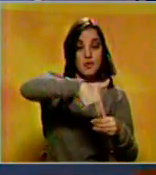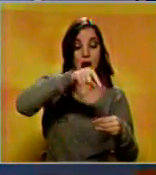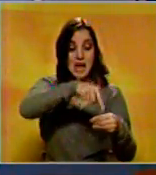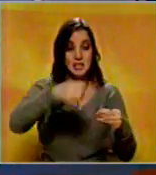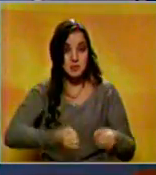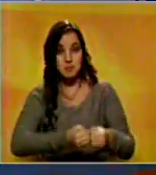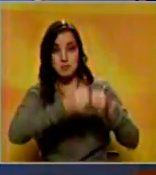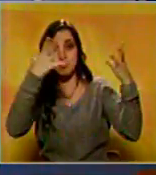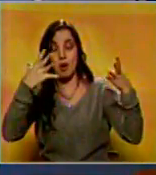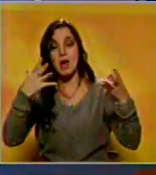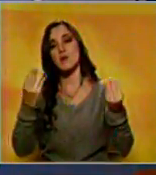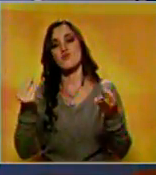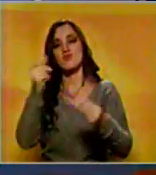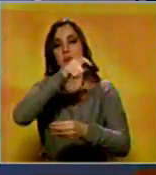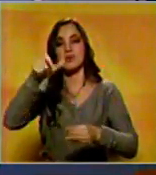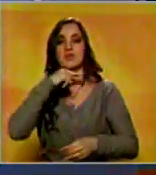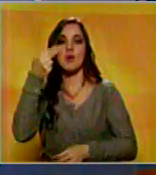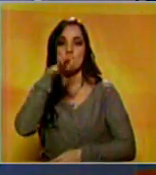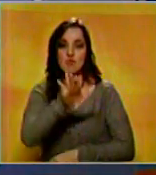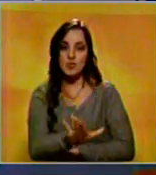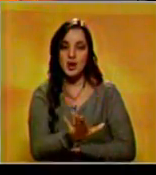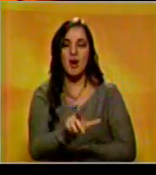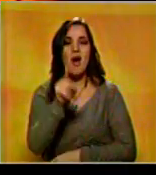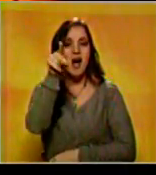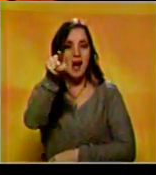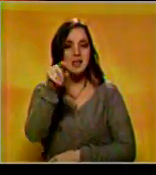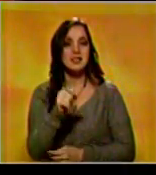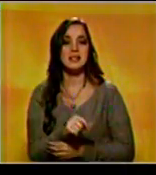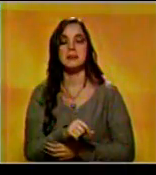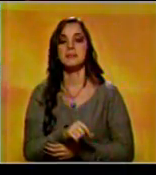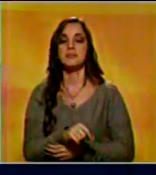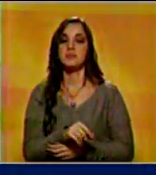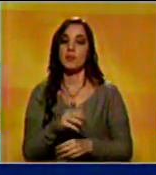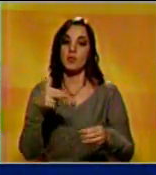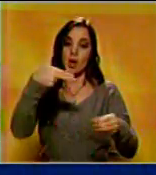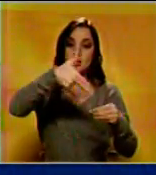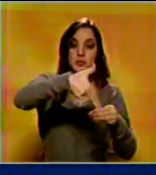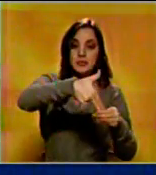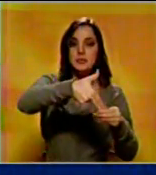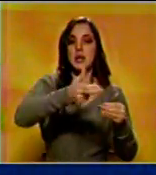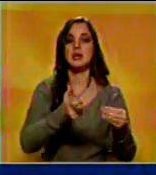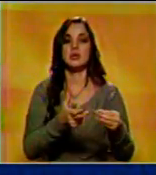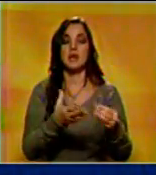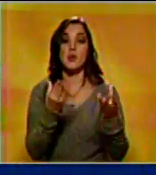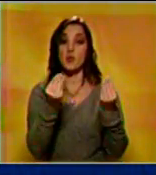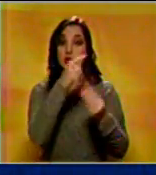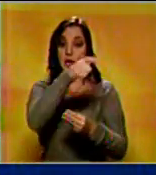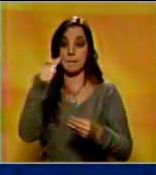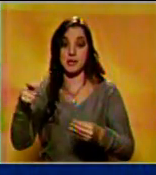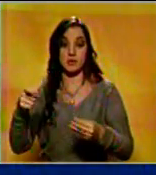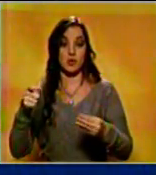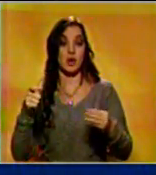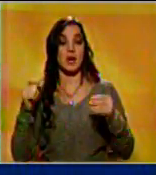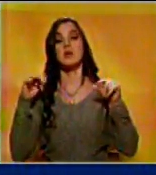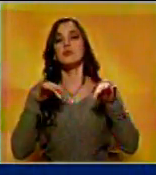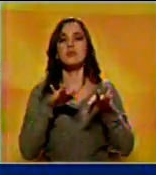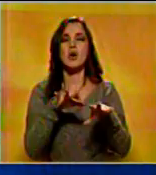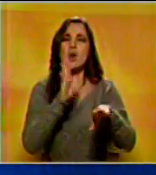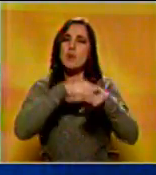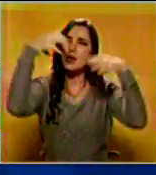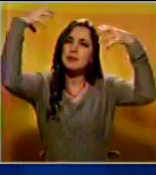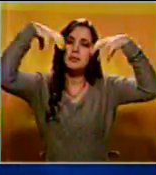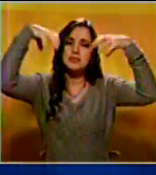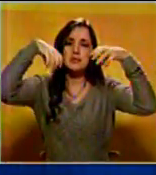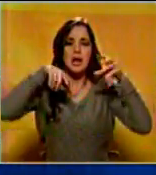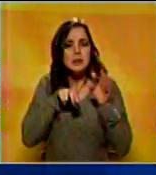capital o en la capital del país, Acra. El hecho se produjo cuando la estación de servicios se encontraba llena de clientes que se refugiaban de las lluvias